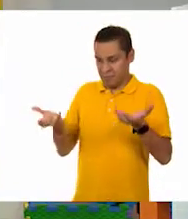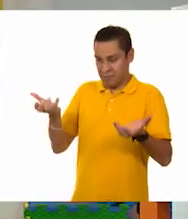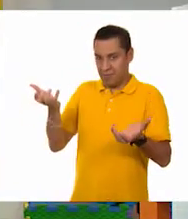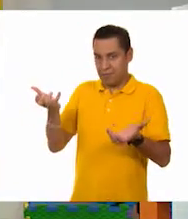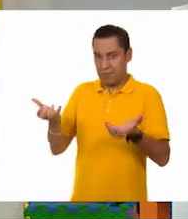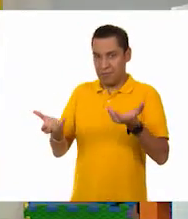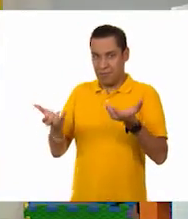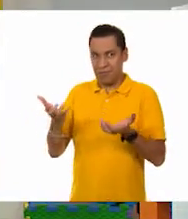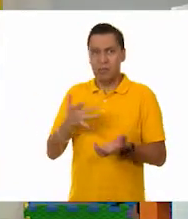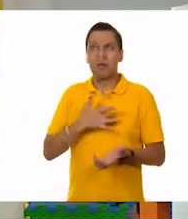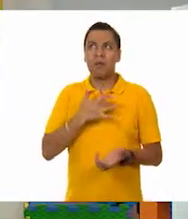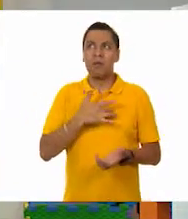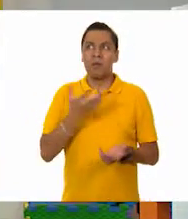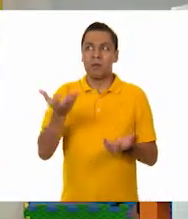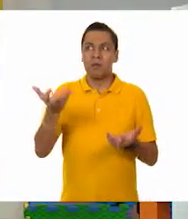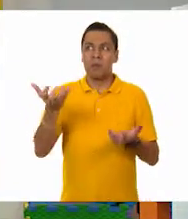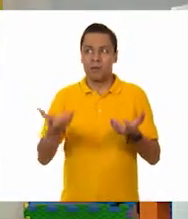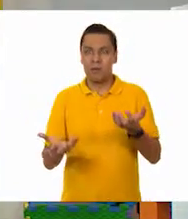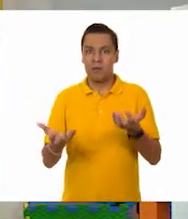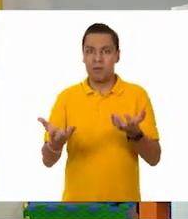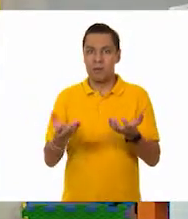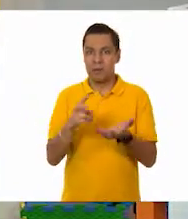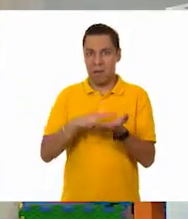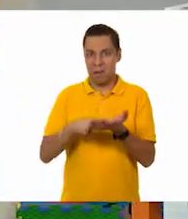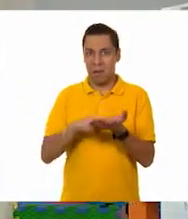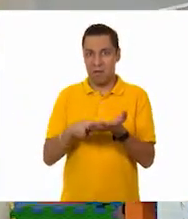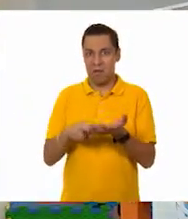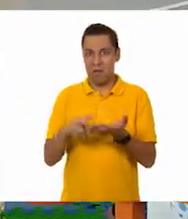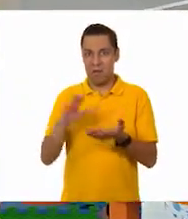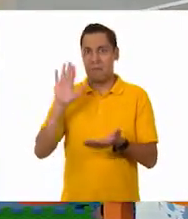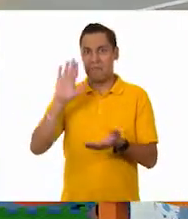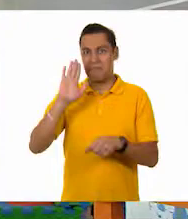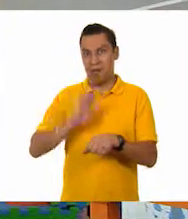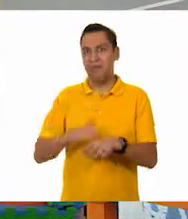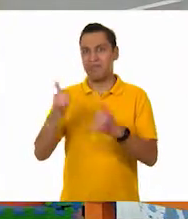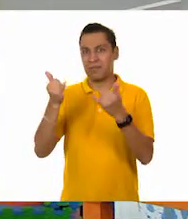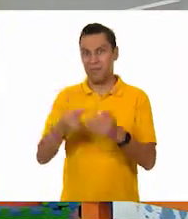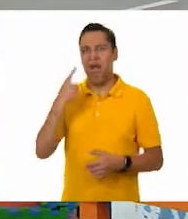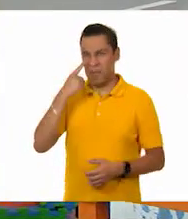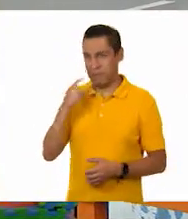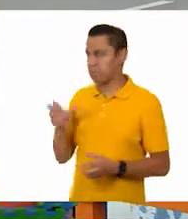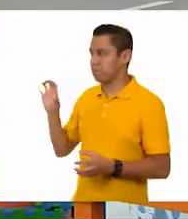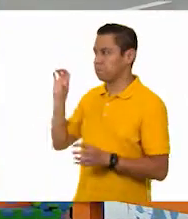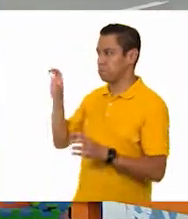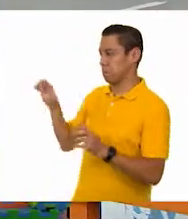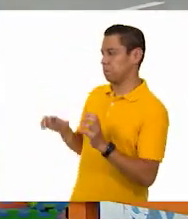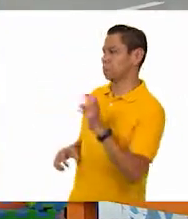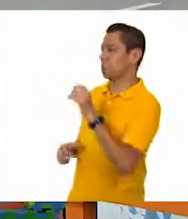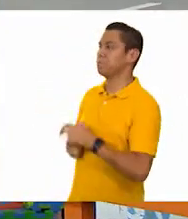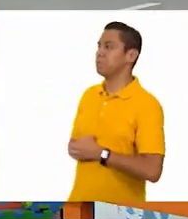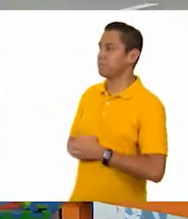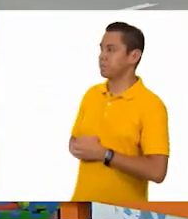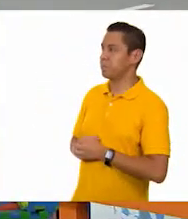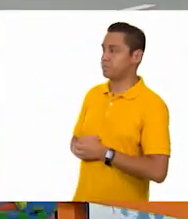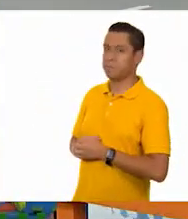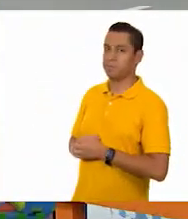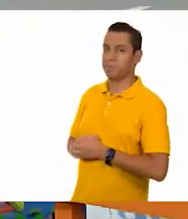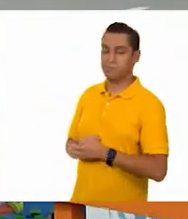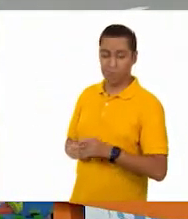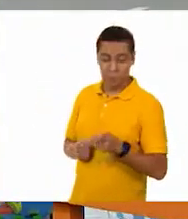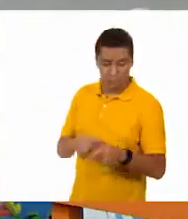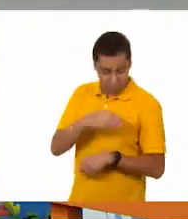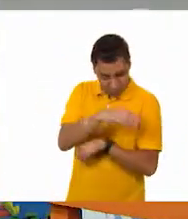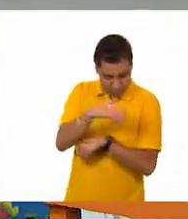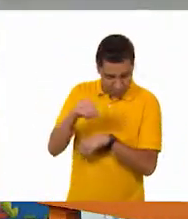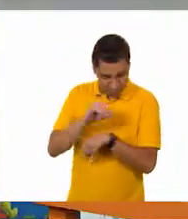Aquí sí siento más la diferencia, ¿eh? ¿Qué te parece si pasamos a comprobarlo en nuestra báscula? A ver. ¿Tú qué opinas, Tino?